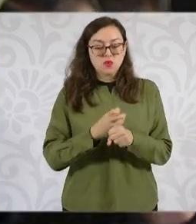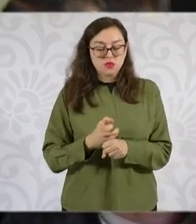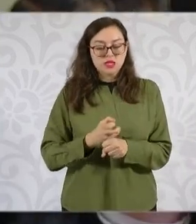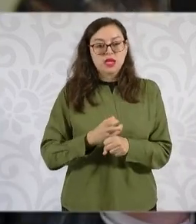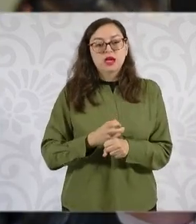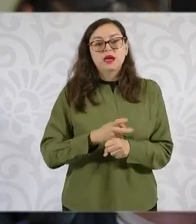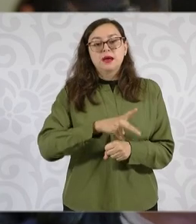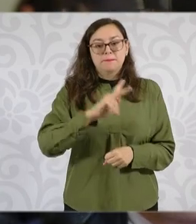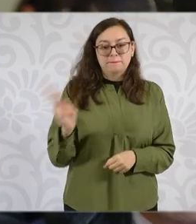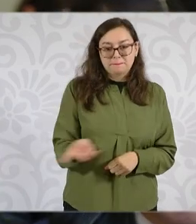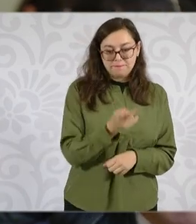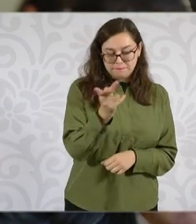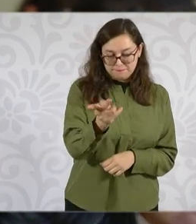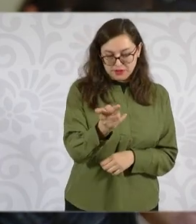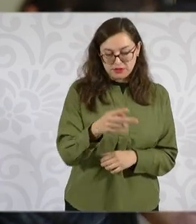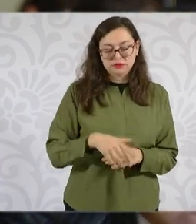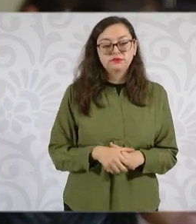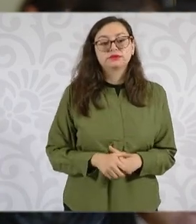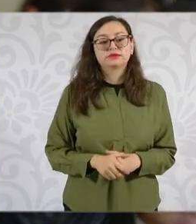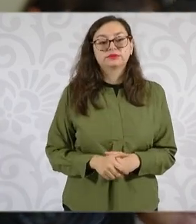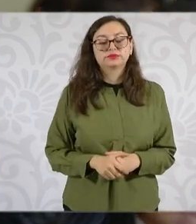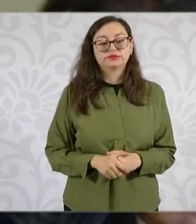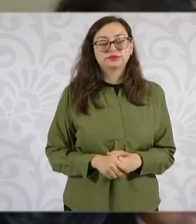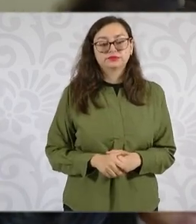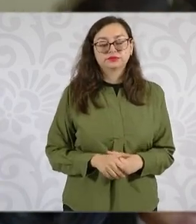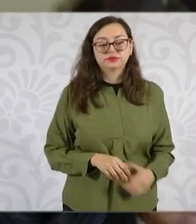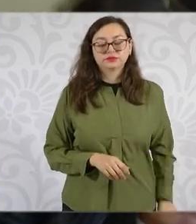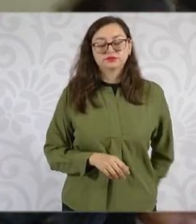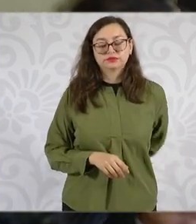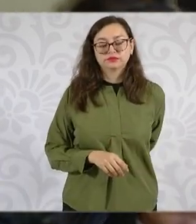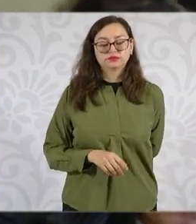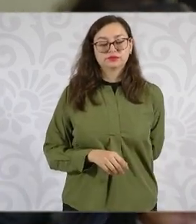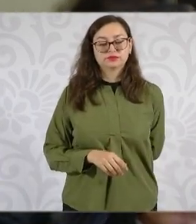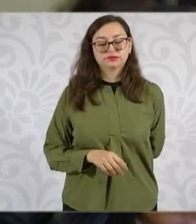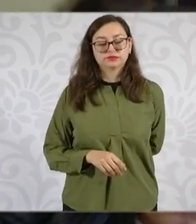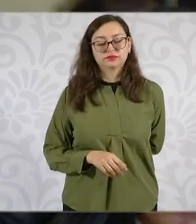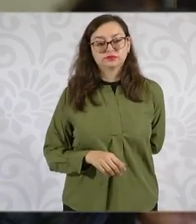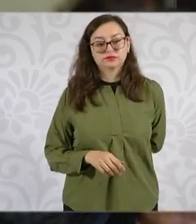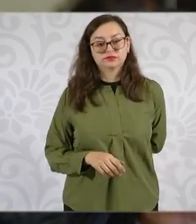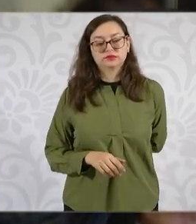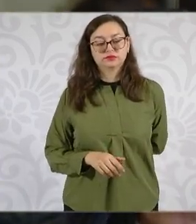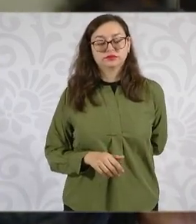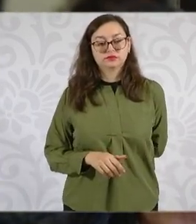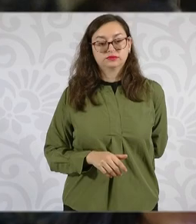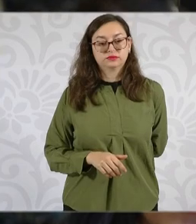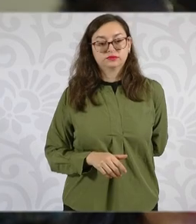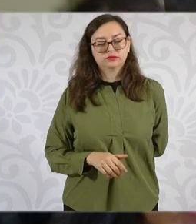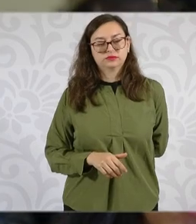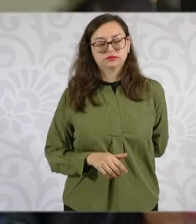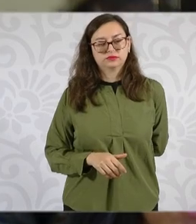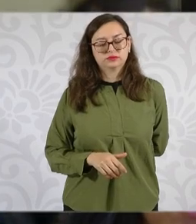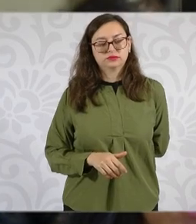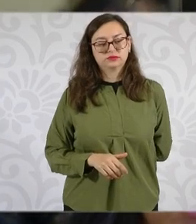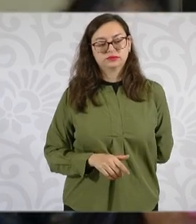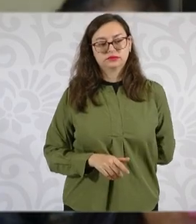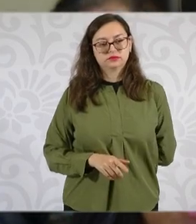usted ha mencionado aquí, de hecho ya han preguntado compañeros, compañeras mías, respecto al tema de